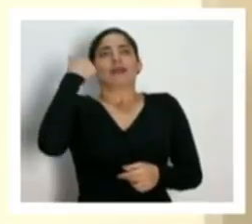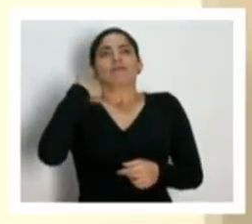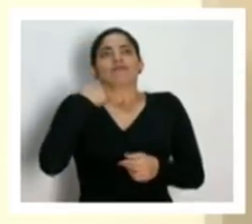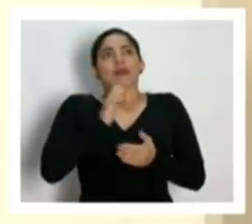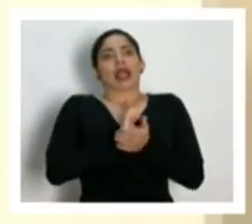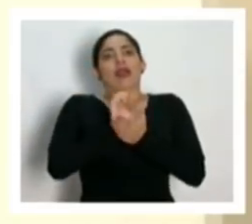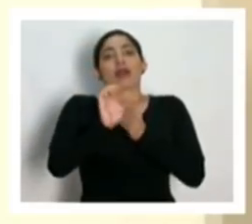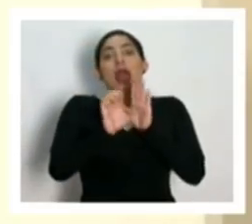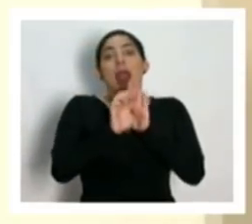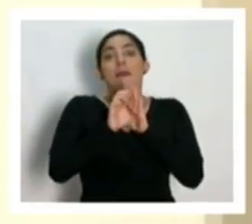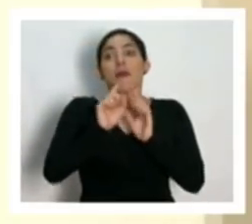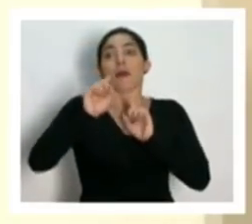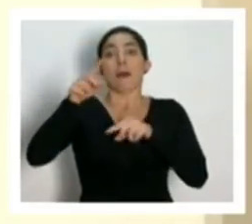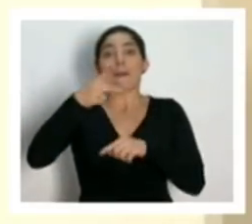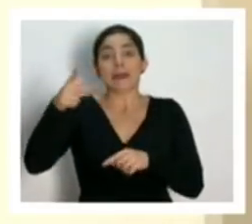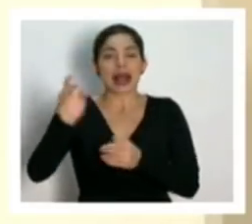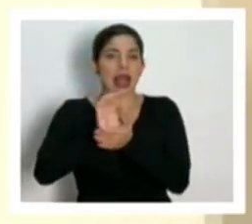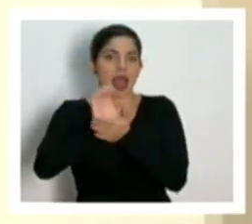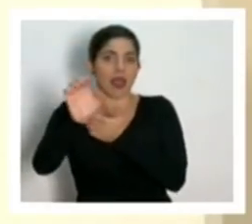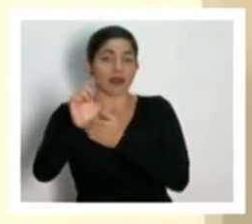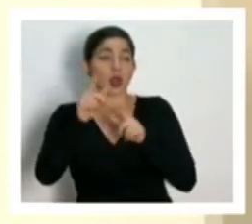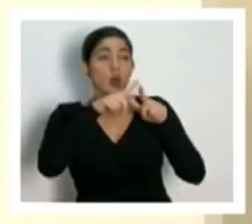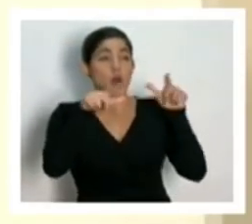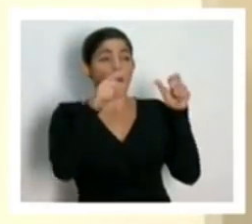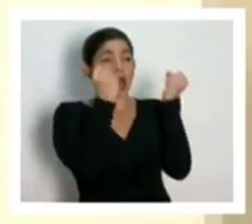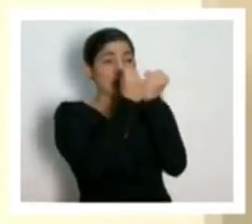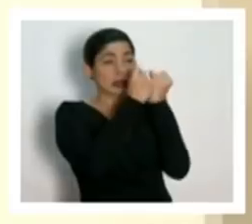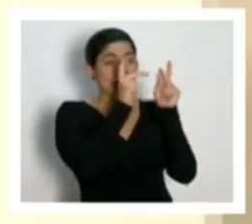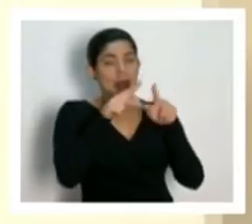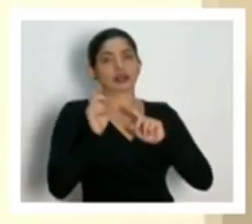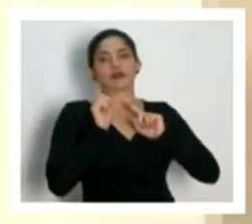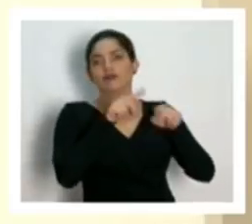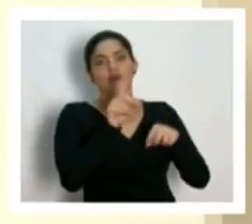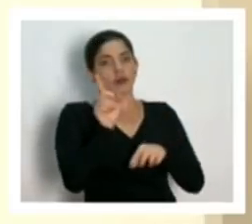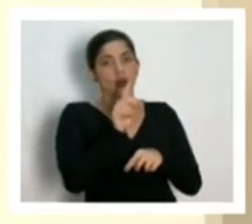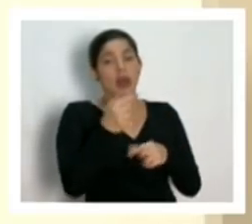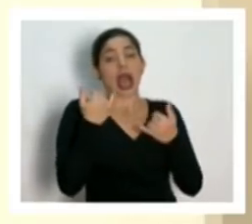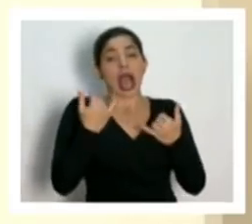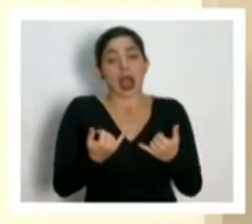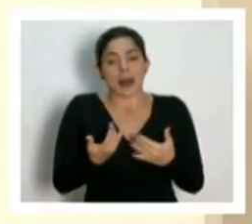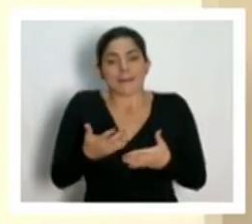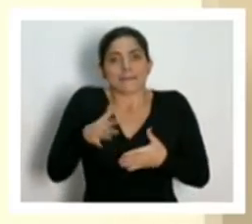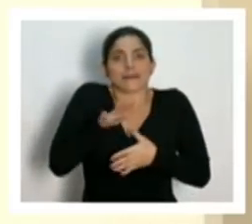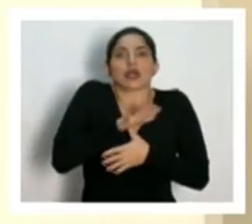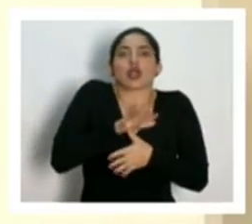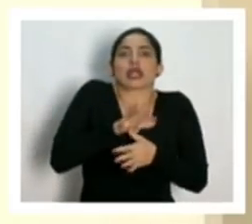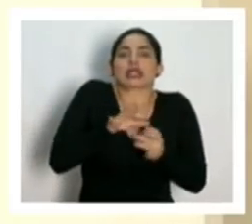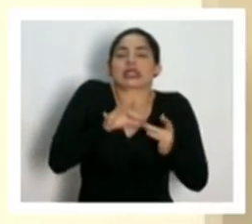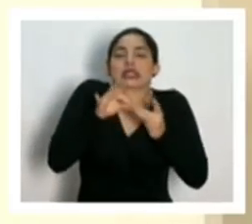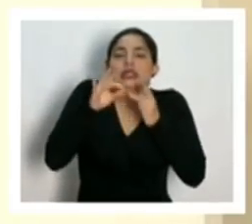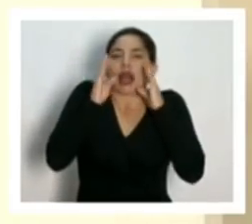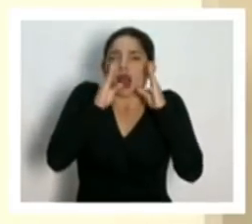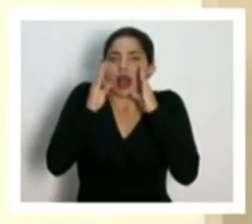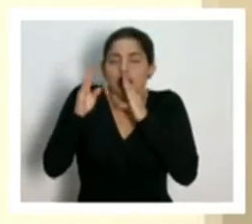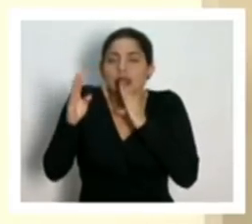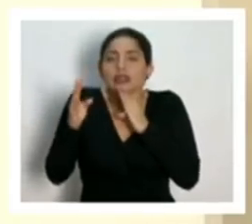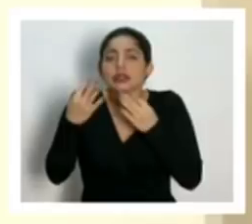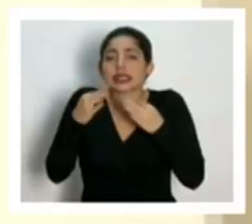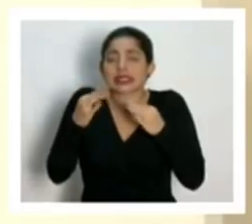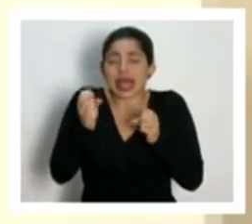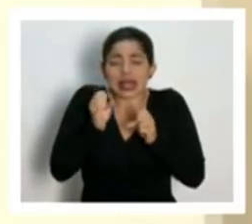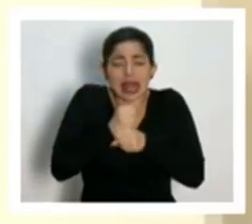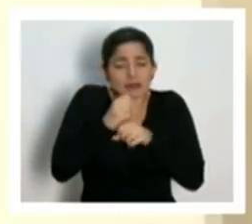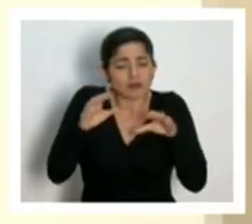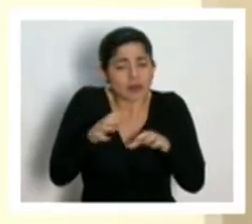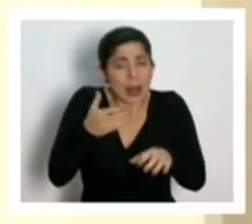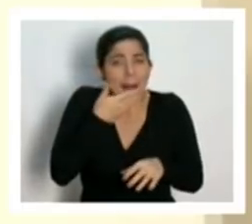ejemplo ahora ir a las playas o ir a lugares de aglomeración estamos priorizando la atención estamos tratando de hacer las cosas de la mejor forma